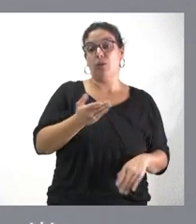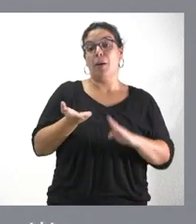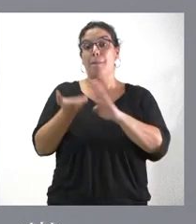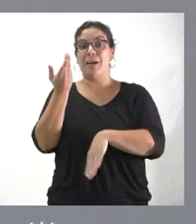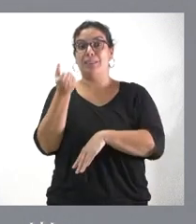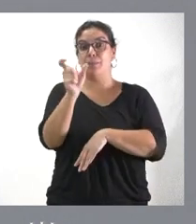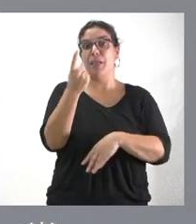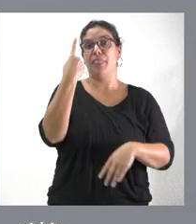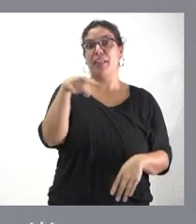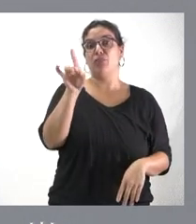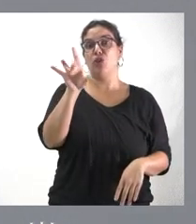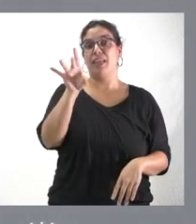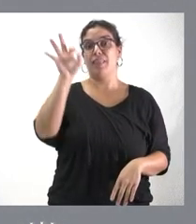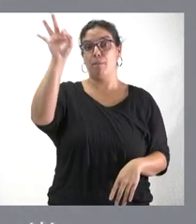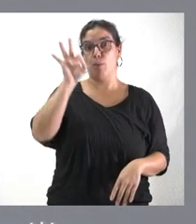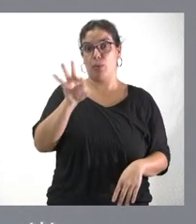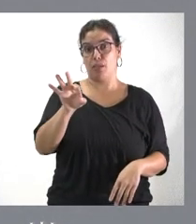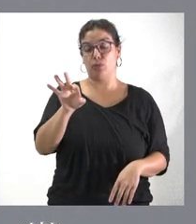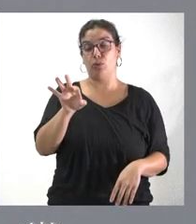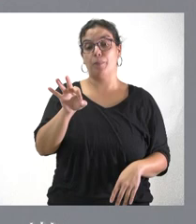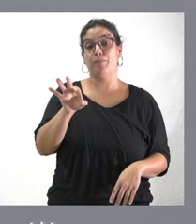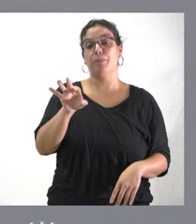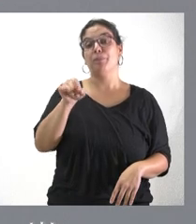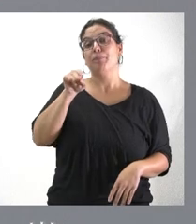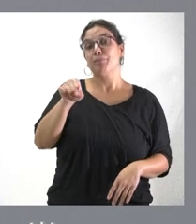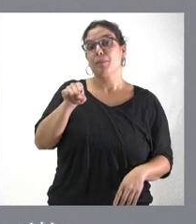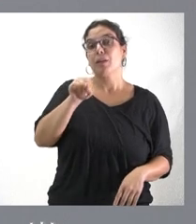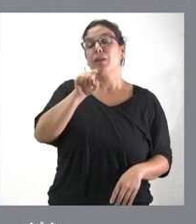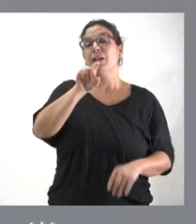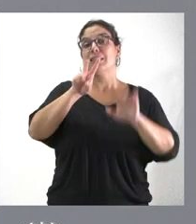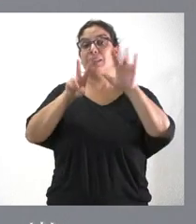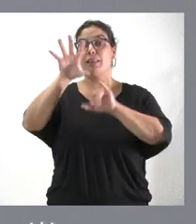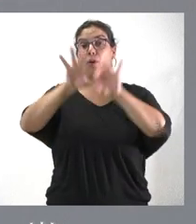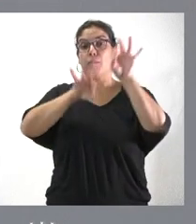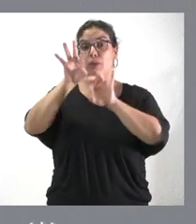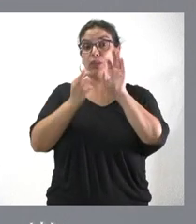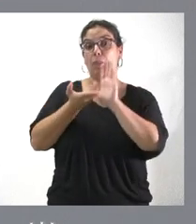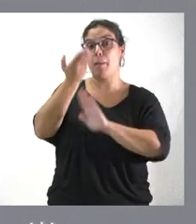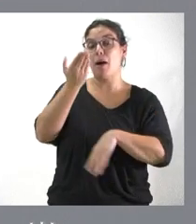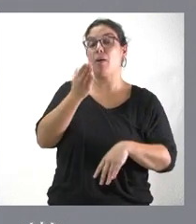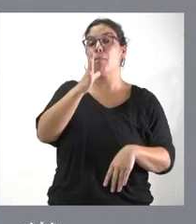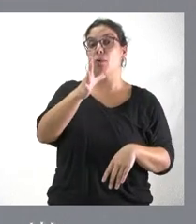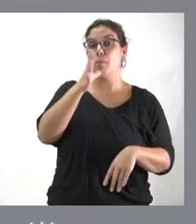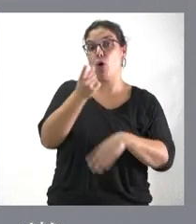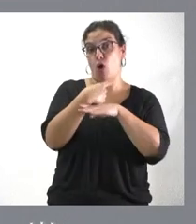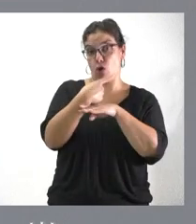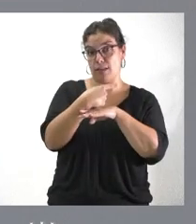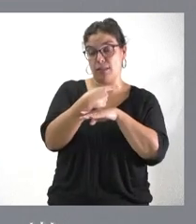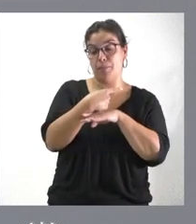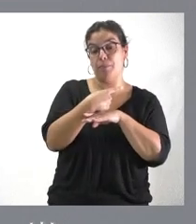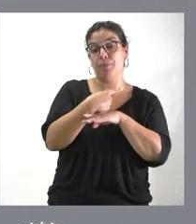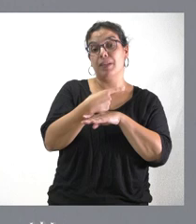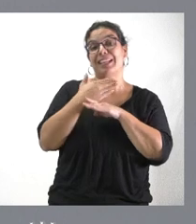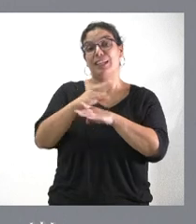Las tres cuartas partes de este incremento se debe fundamentalmente al incremento del número de horas y un